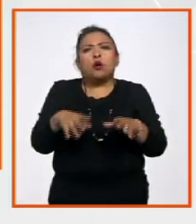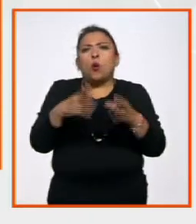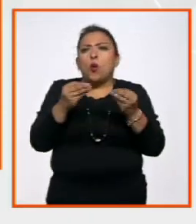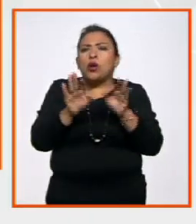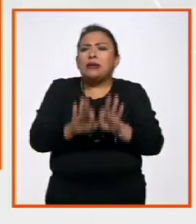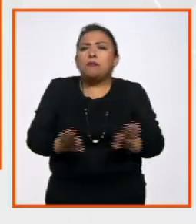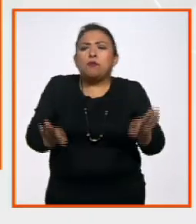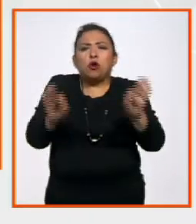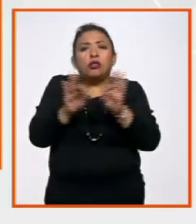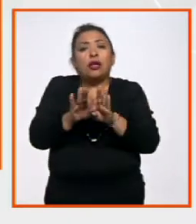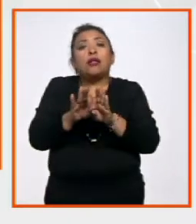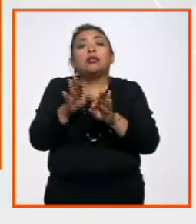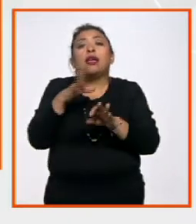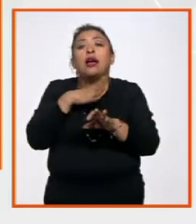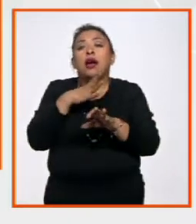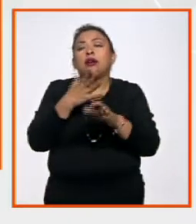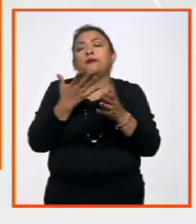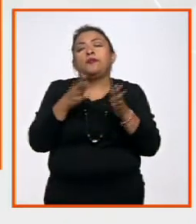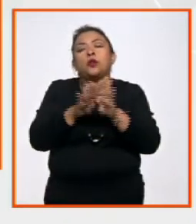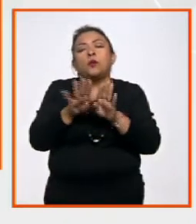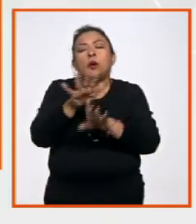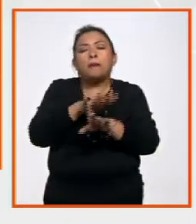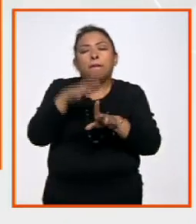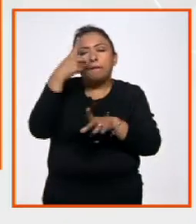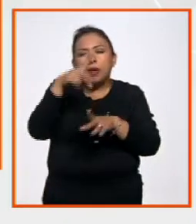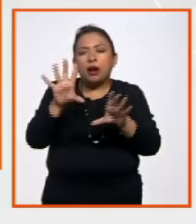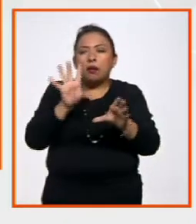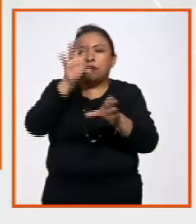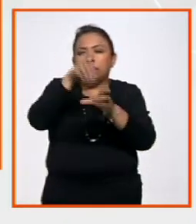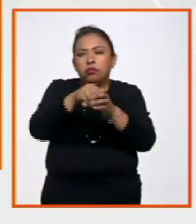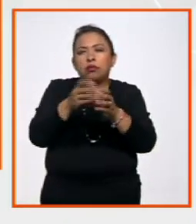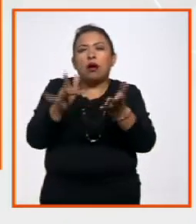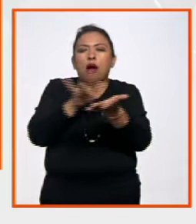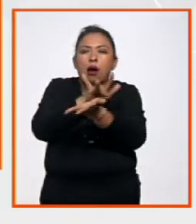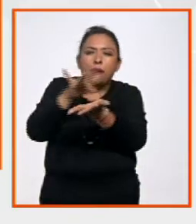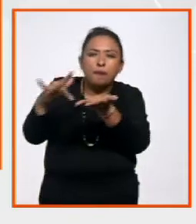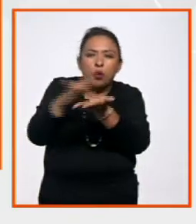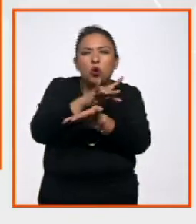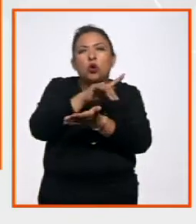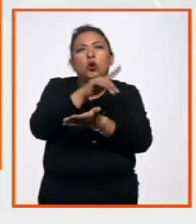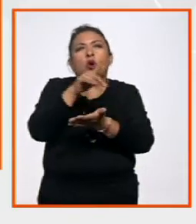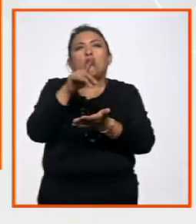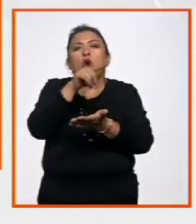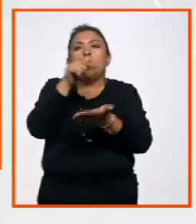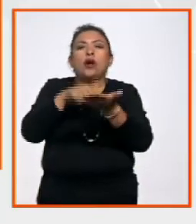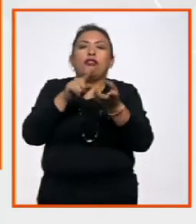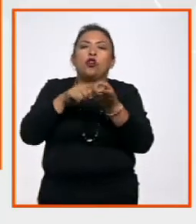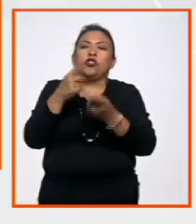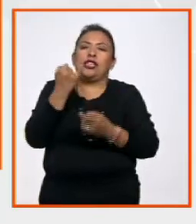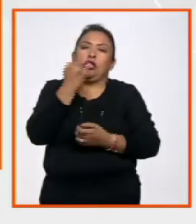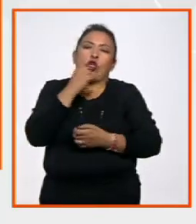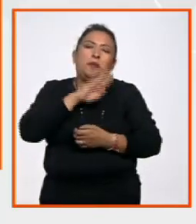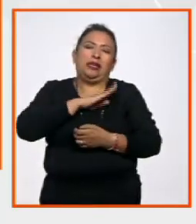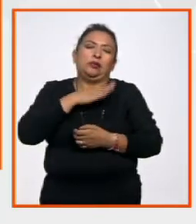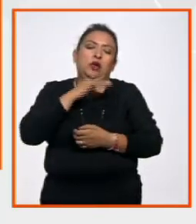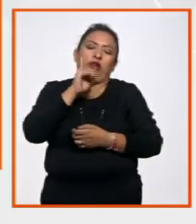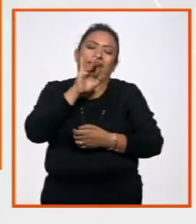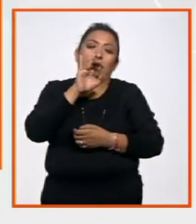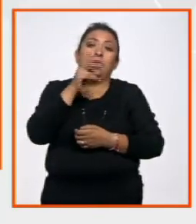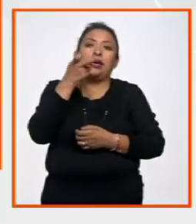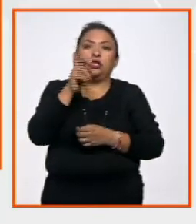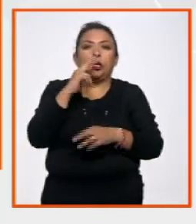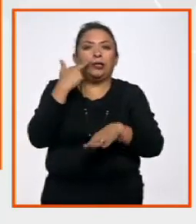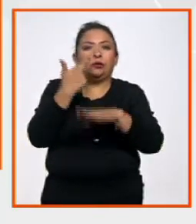y de la importancia de crear un espacio para la integración, para la cooperación en la región iberoamericana. Eso es lo que hace la CEGIP.